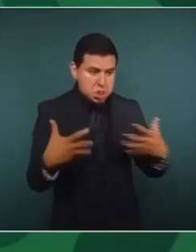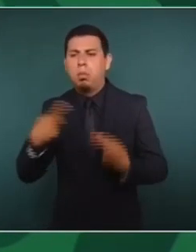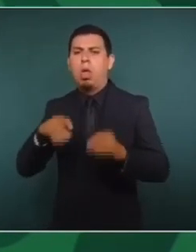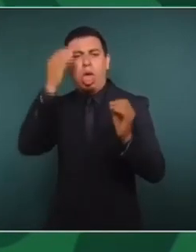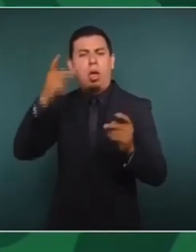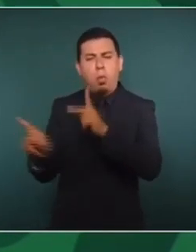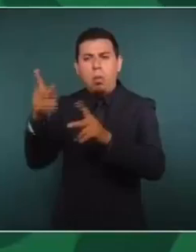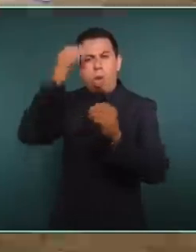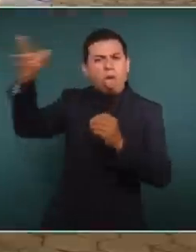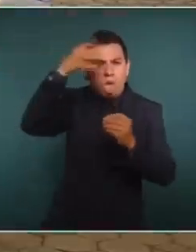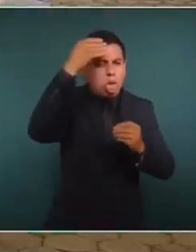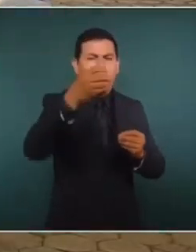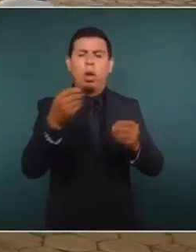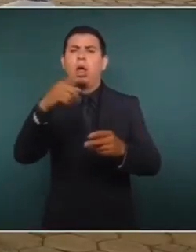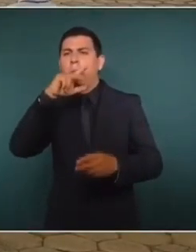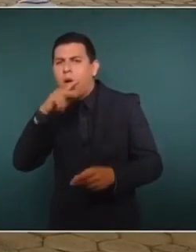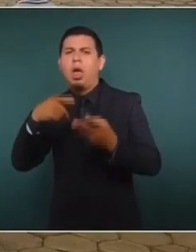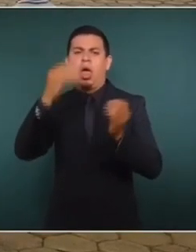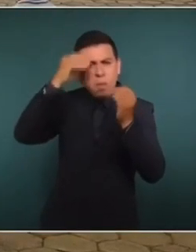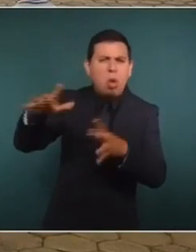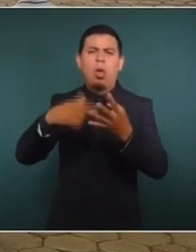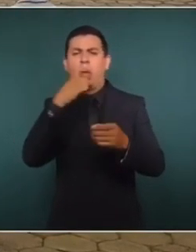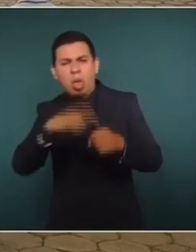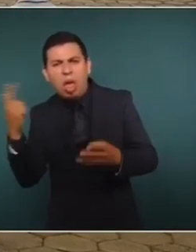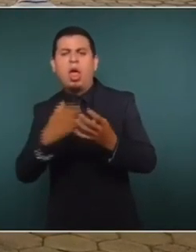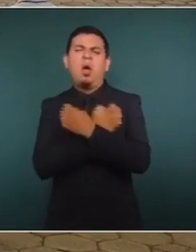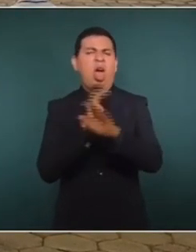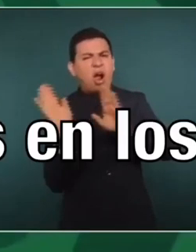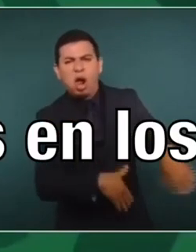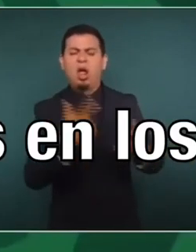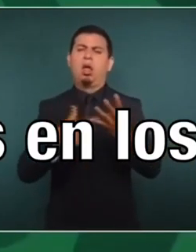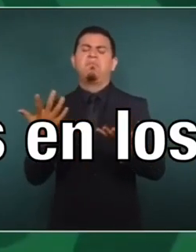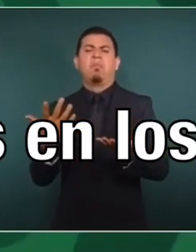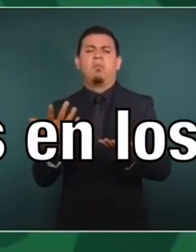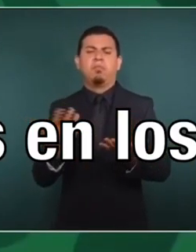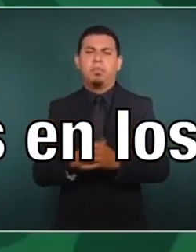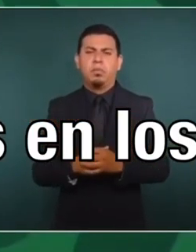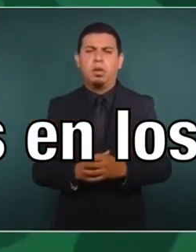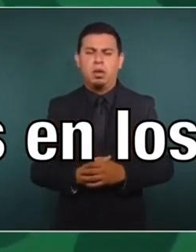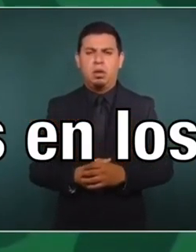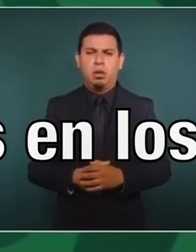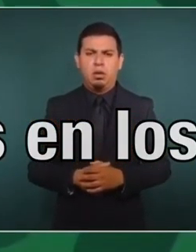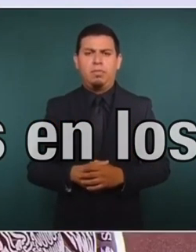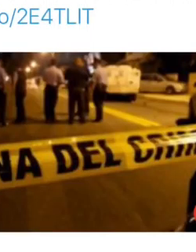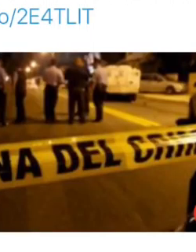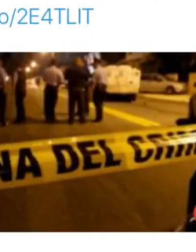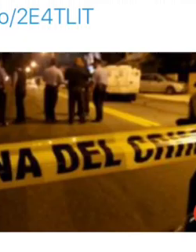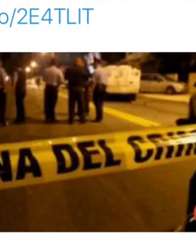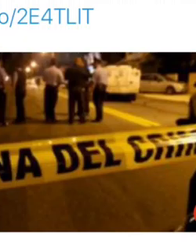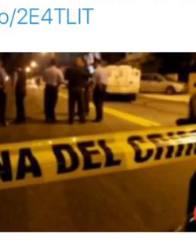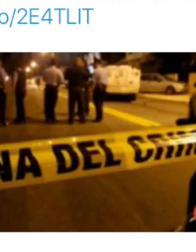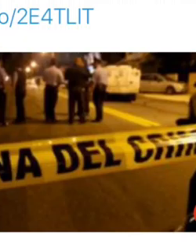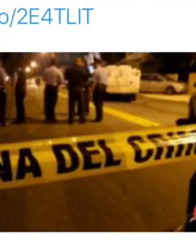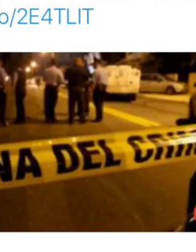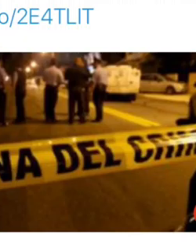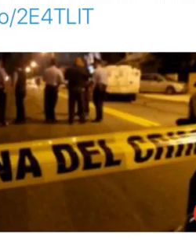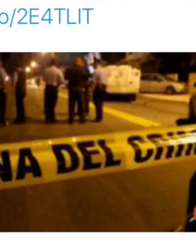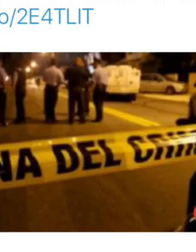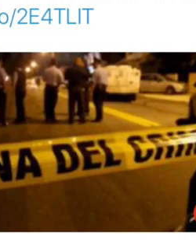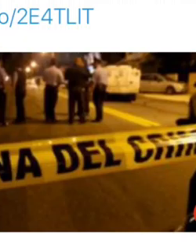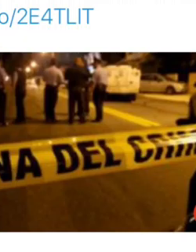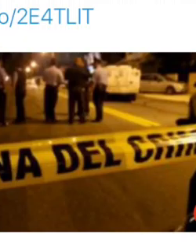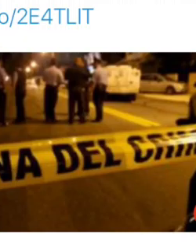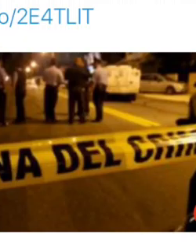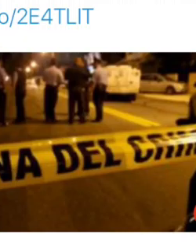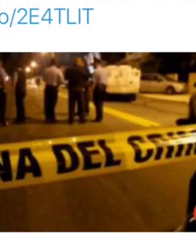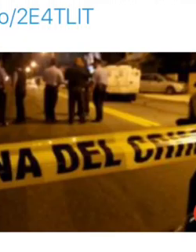desatención, por eso el abandono en la educación, el abandono en el sector salud, por eso se desató